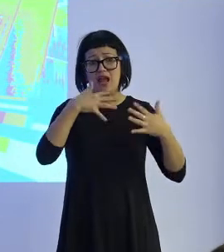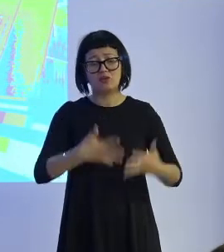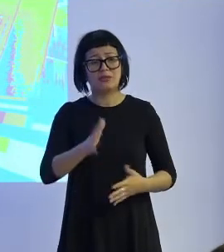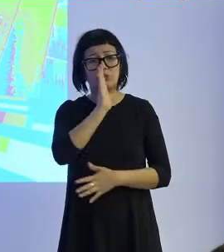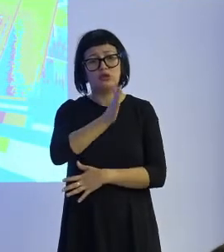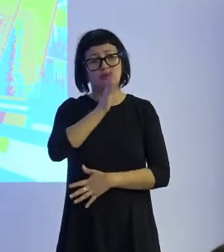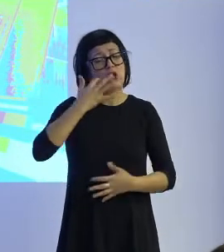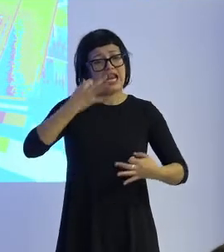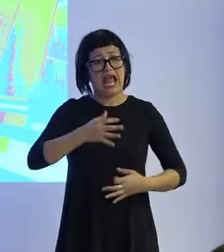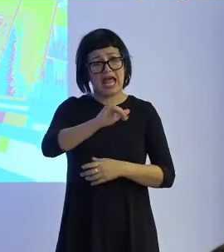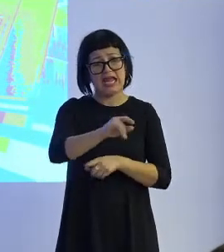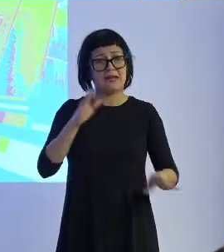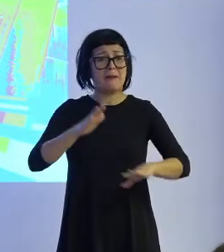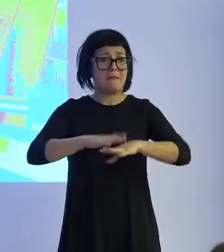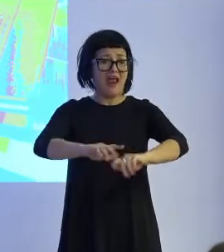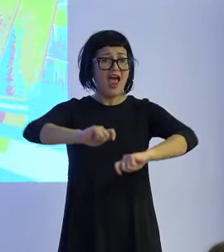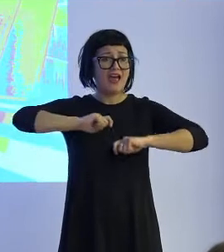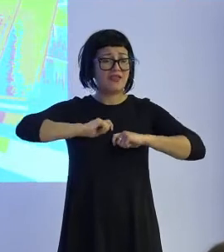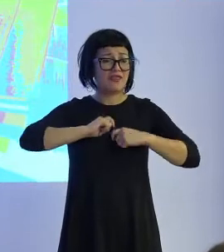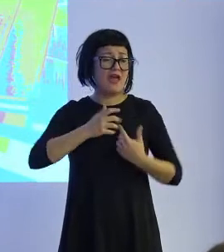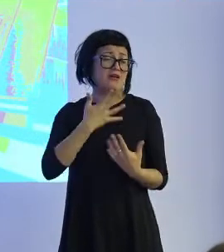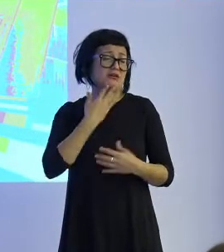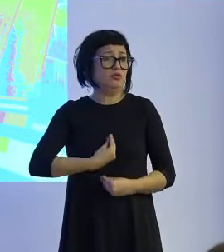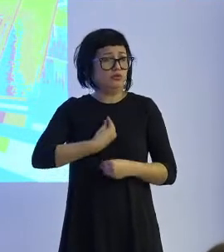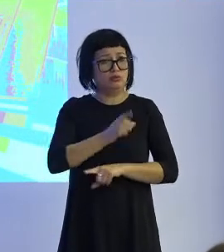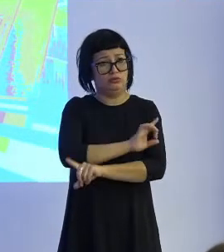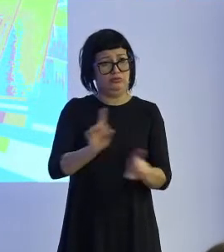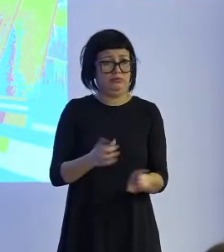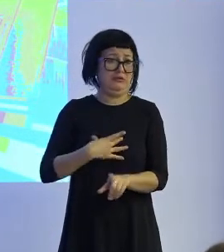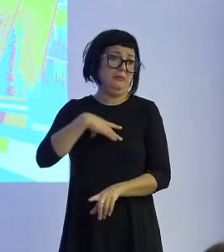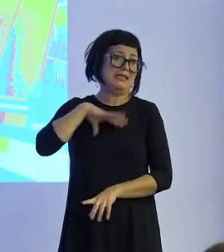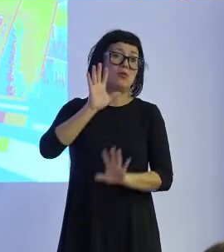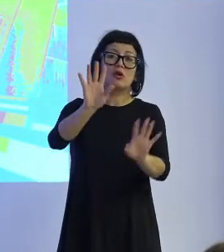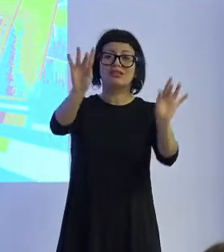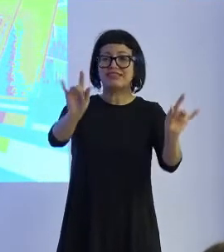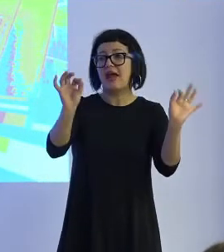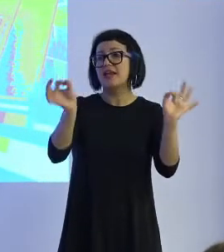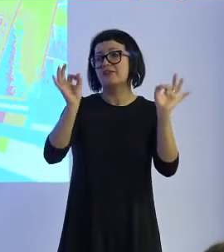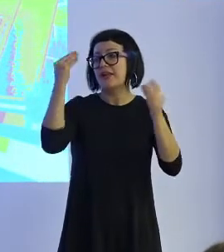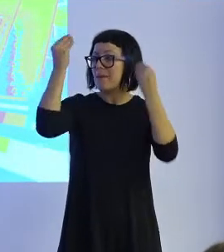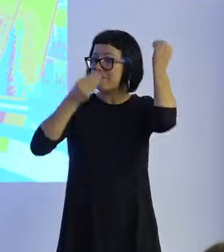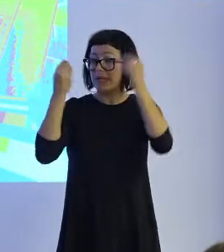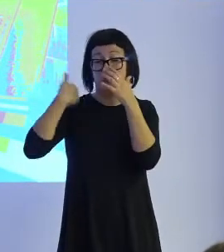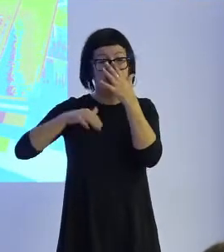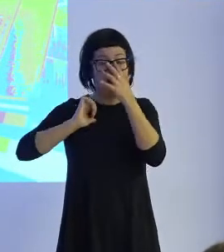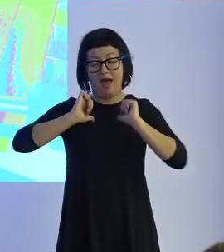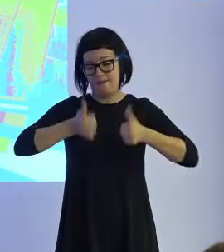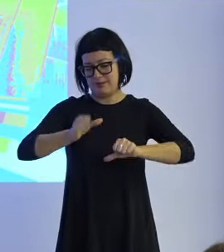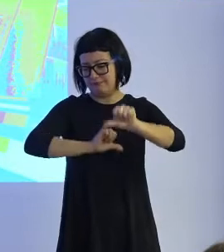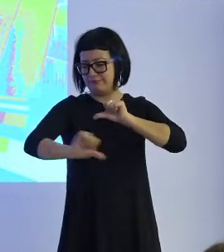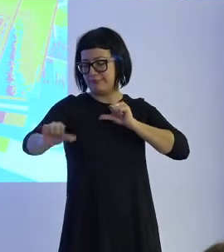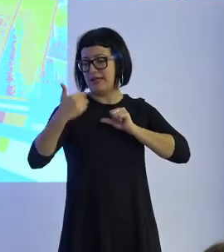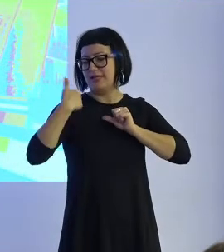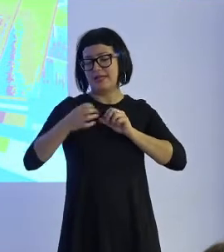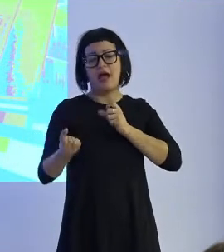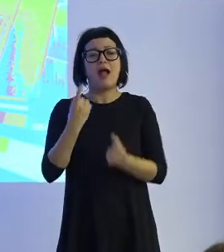motivos reales para alarmarse o no para alarmarse en exceso, pero sí pienso que deberíamos desde ya empezar a tomar una serie